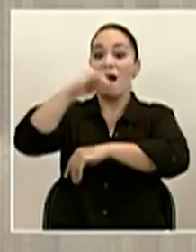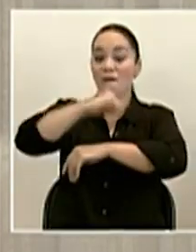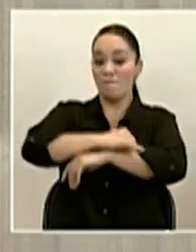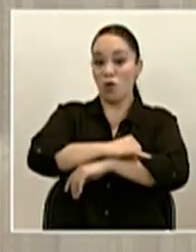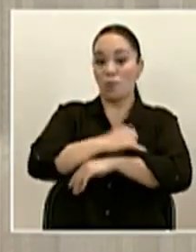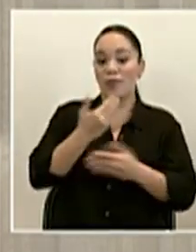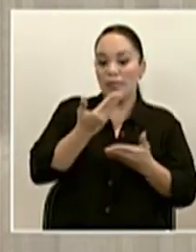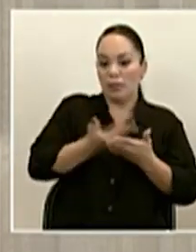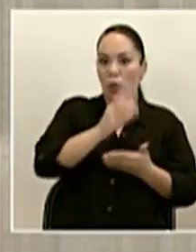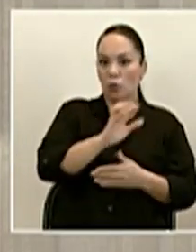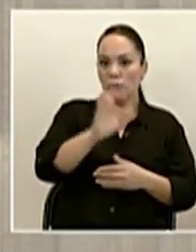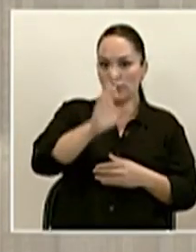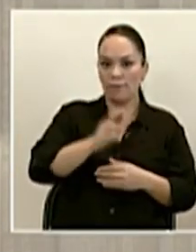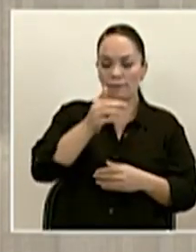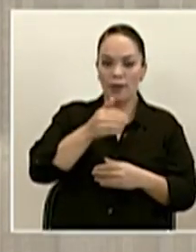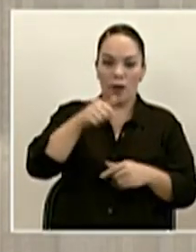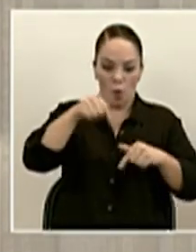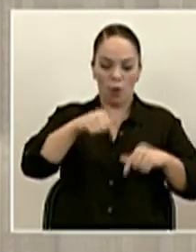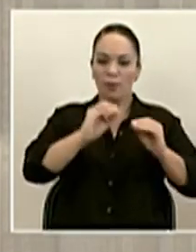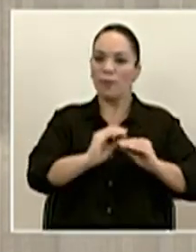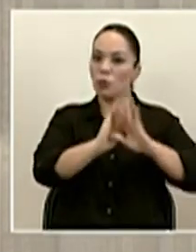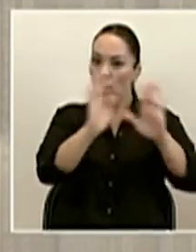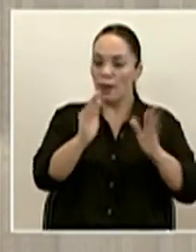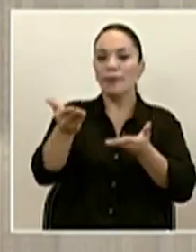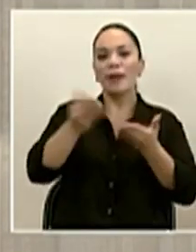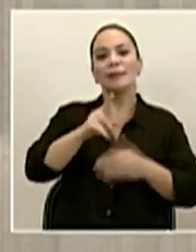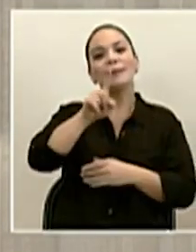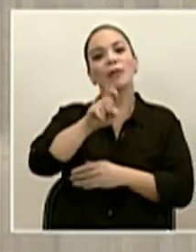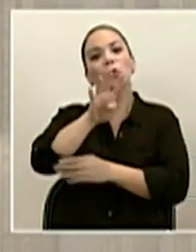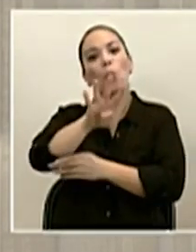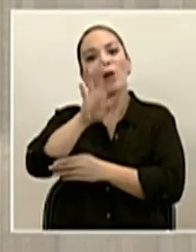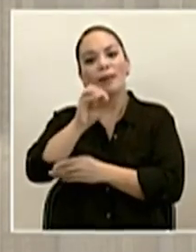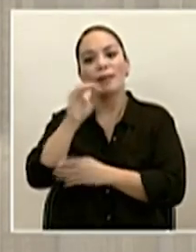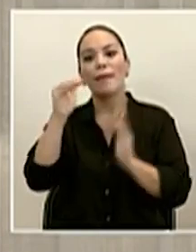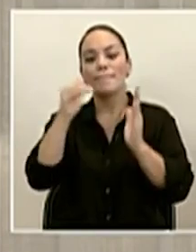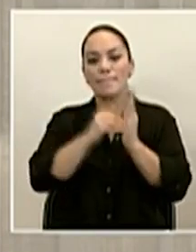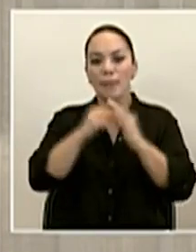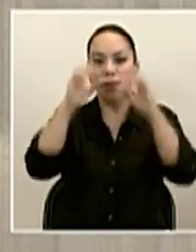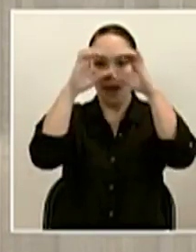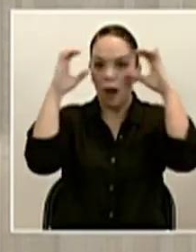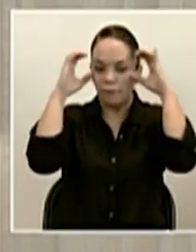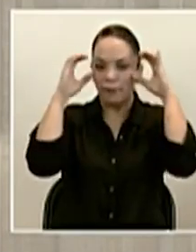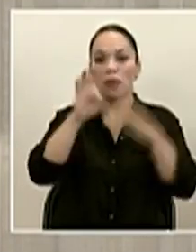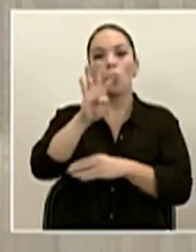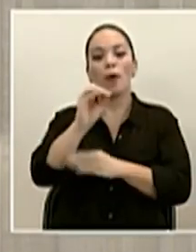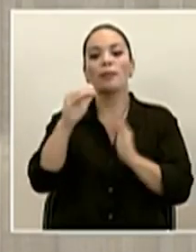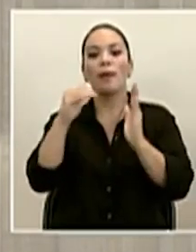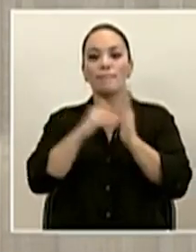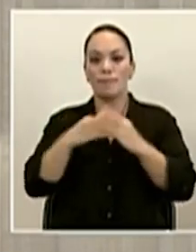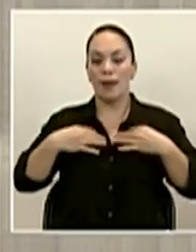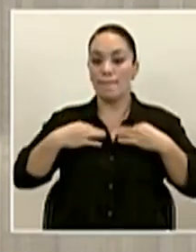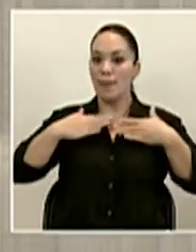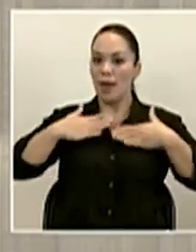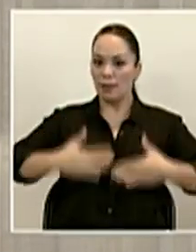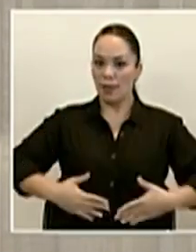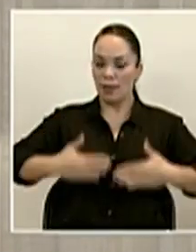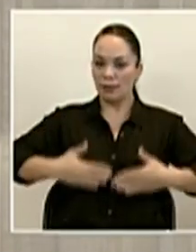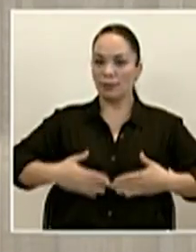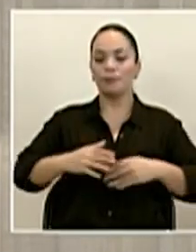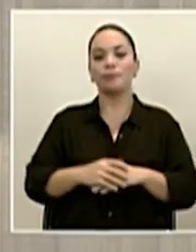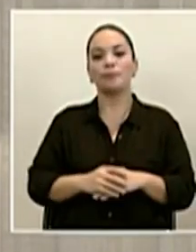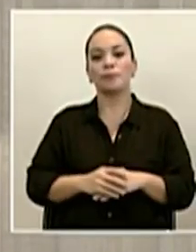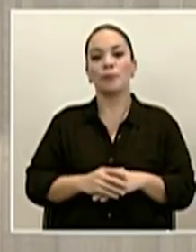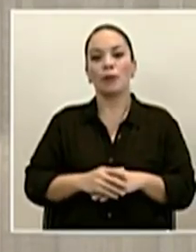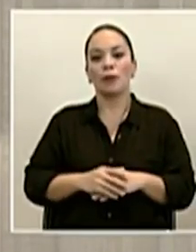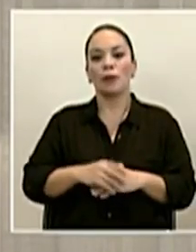o esta madrugada más bien, trae 140 mil gafas de protección, 40 mil batas impermeables y